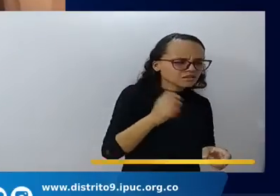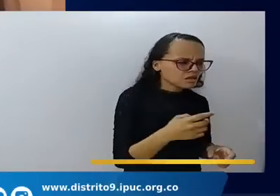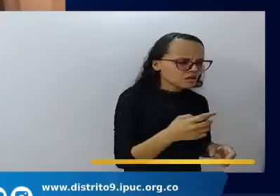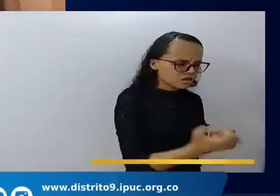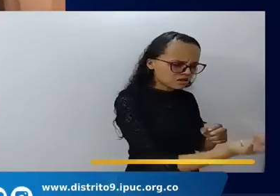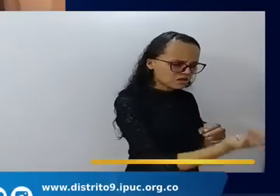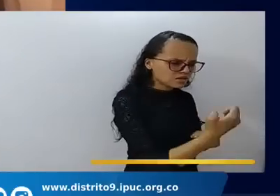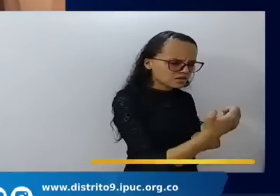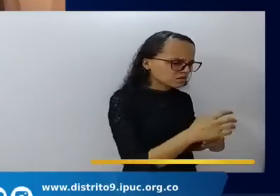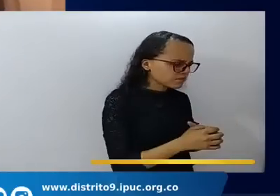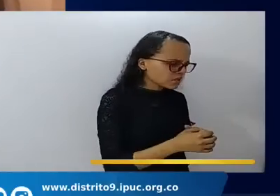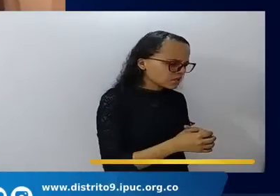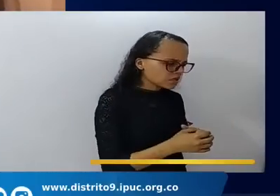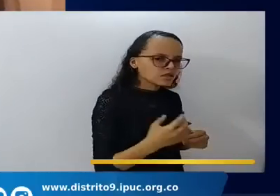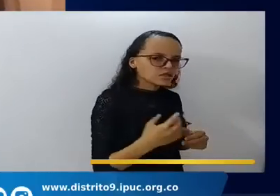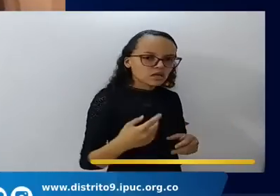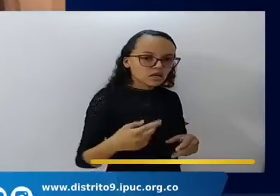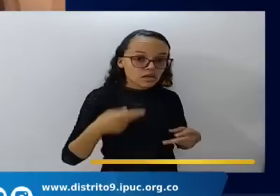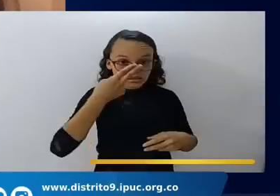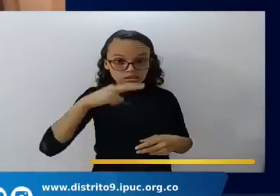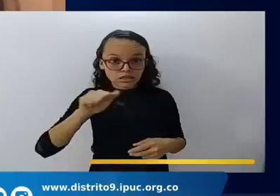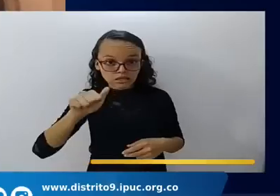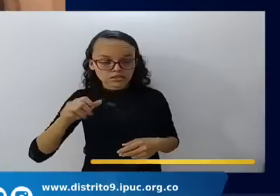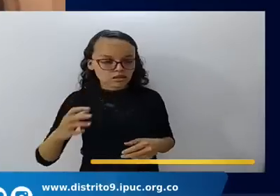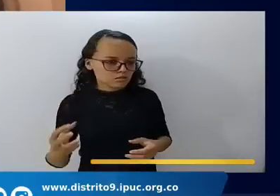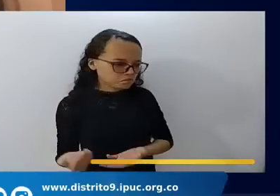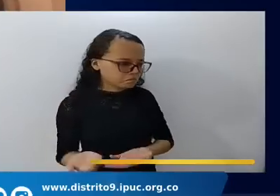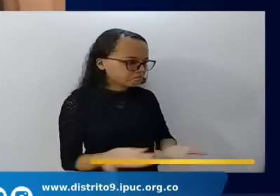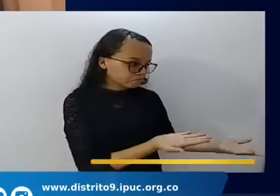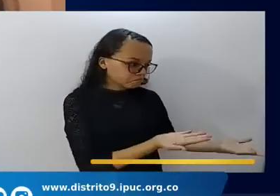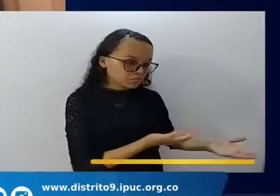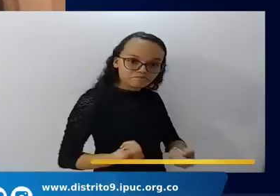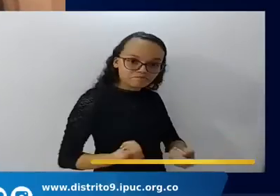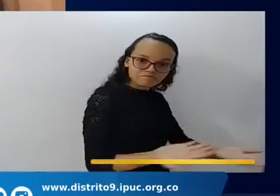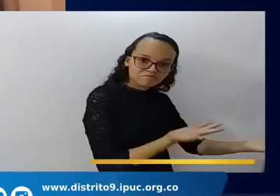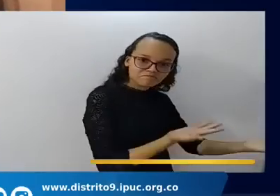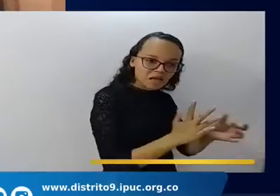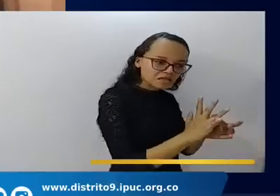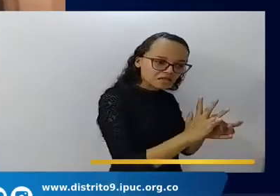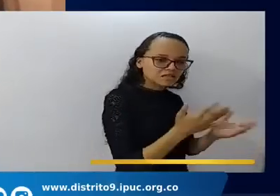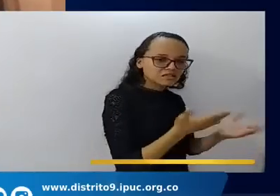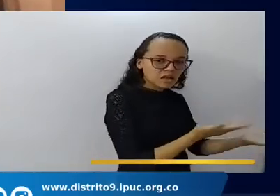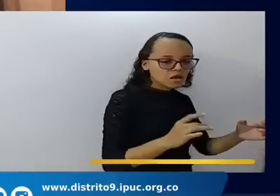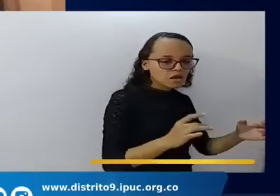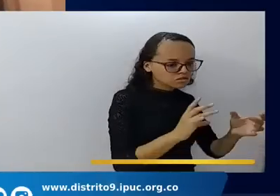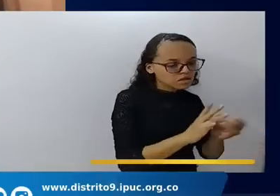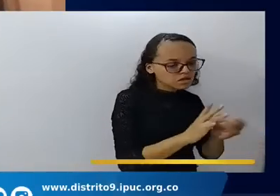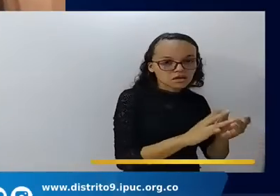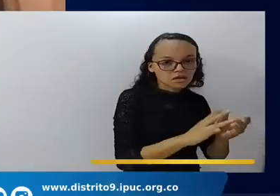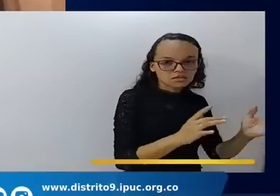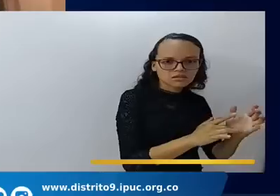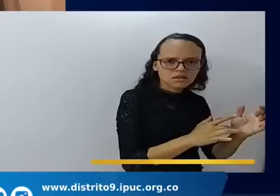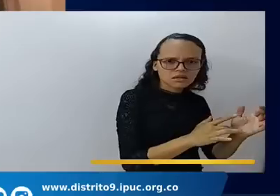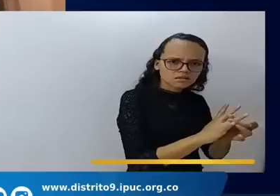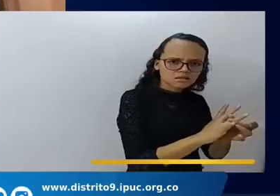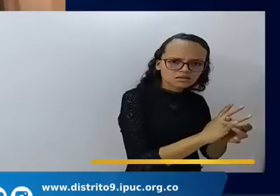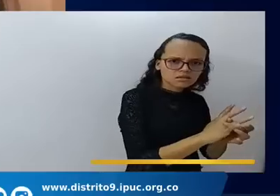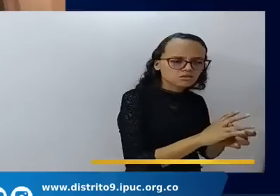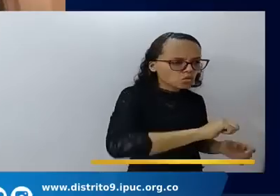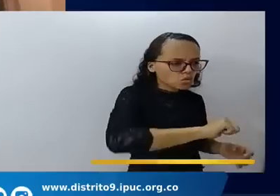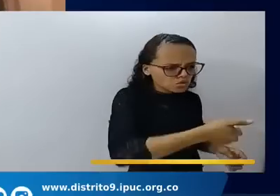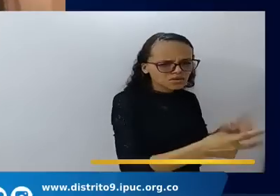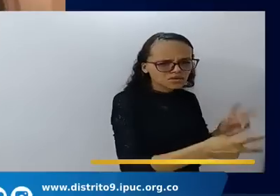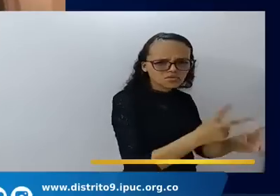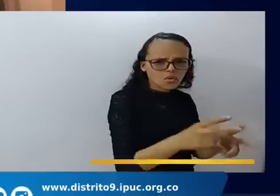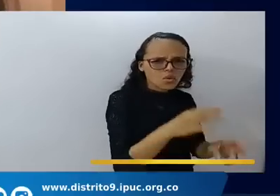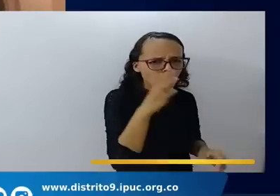él no le tomaban en serio nada cuando él le dijo vamos que los ángeles vinieron a sacarnos porque viene una